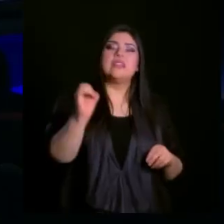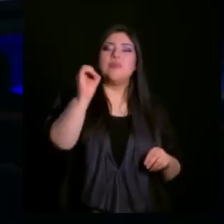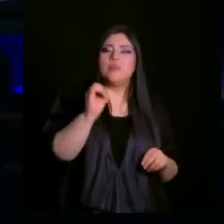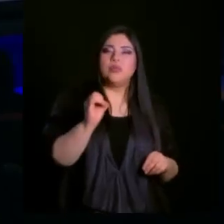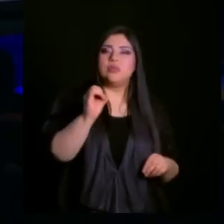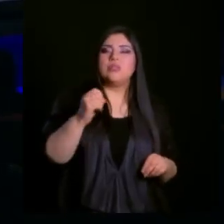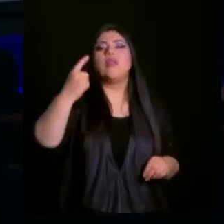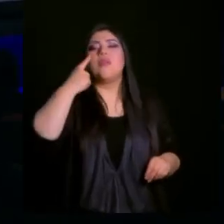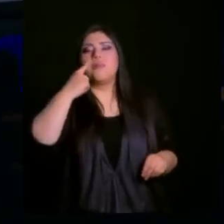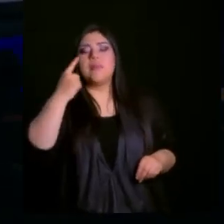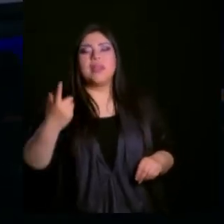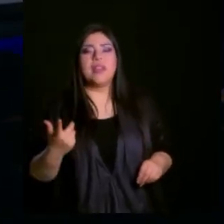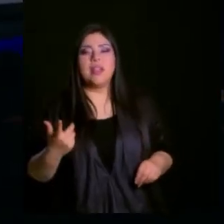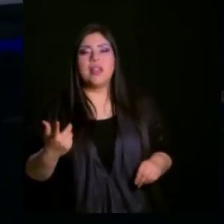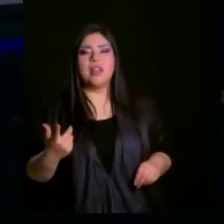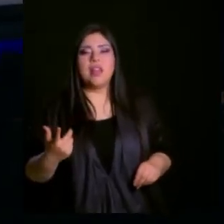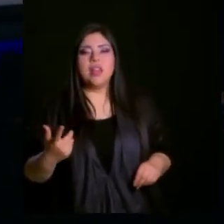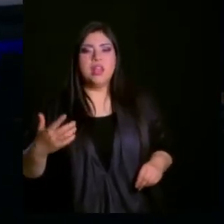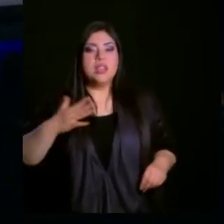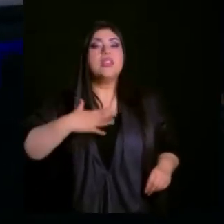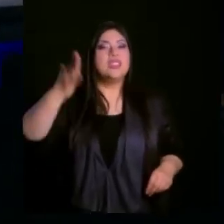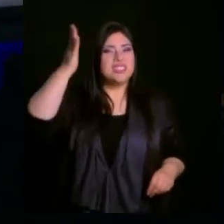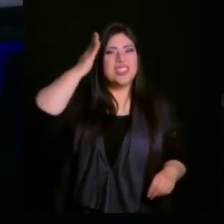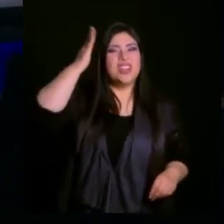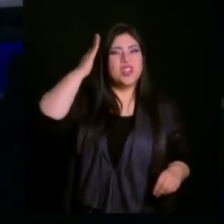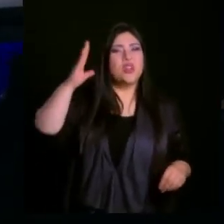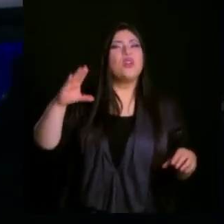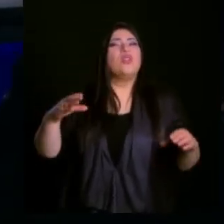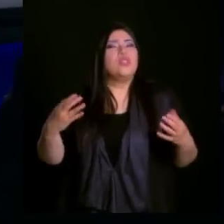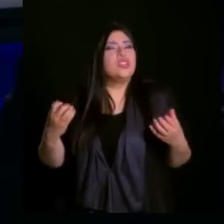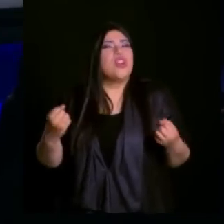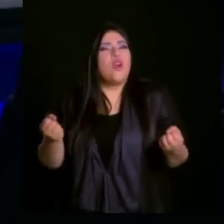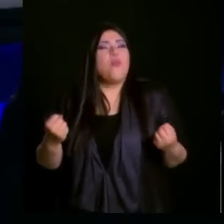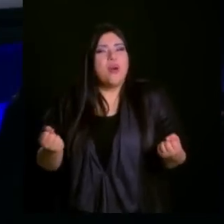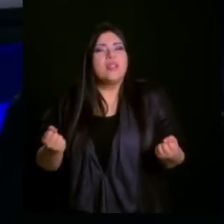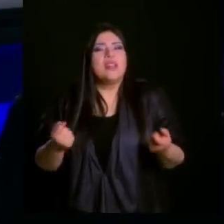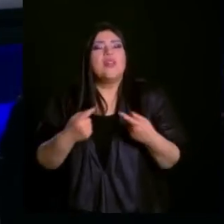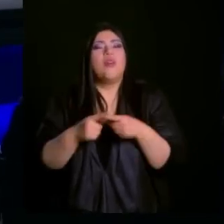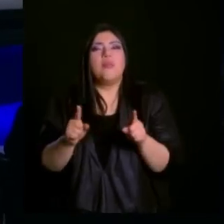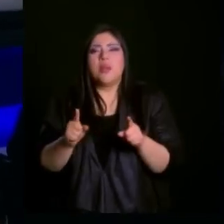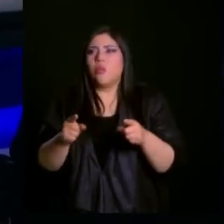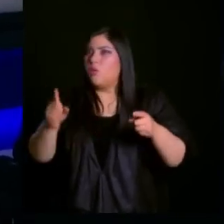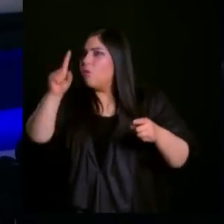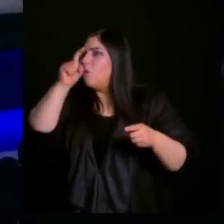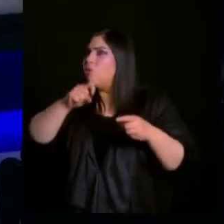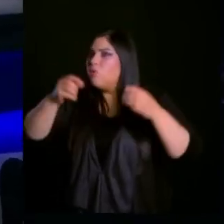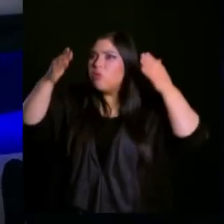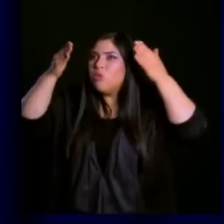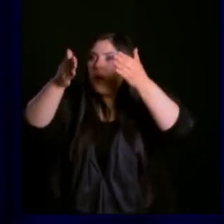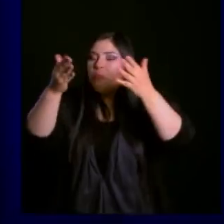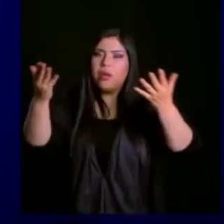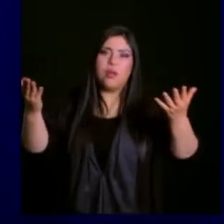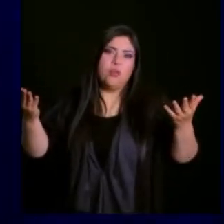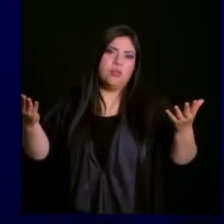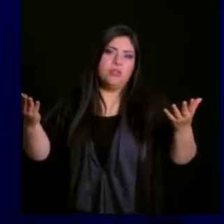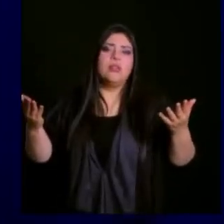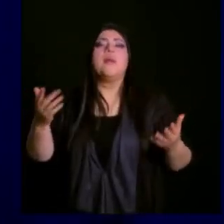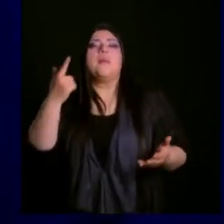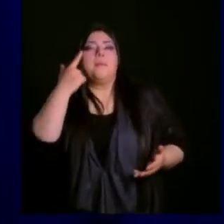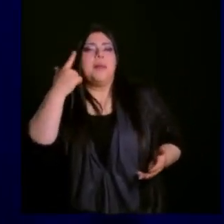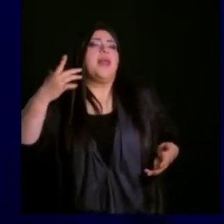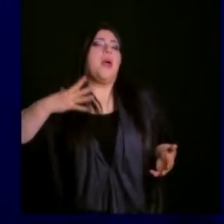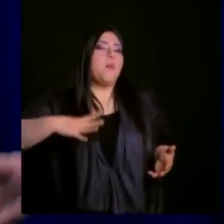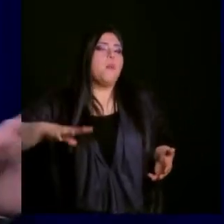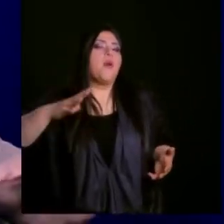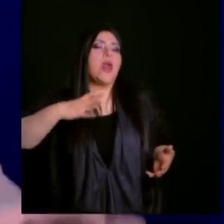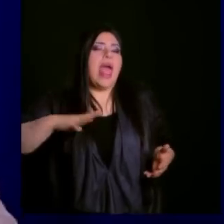tiro, si llegaba el momento, no te concentras bien y lo ejecutas bien. Por ejemplo, vas al gimnasio,